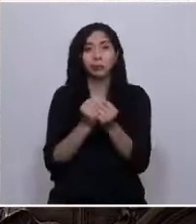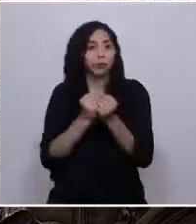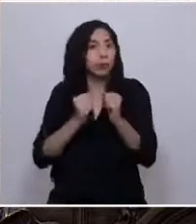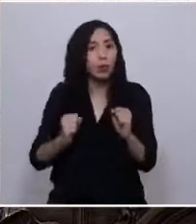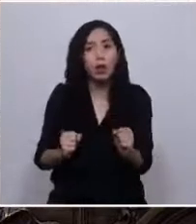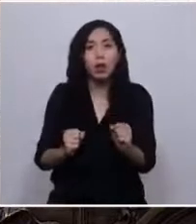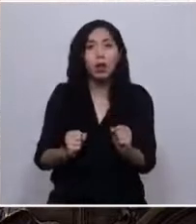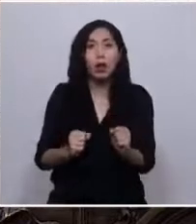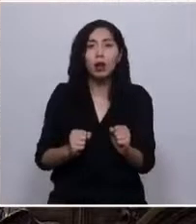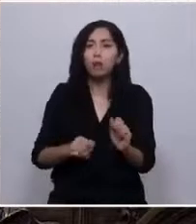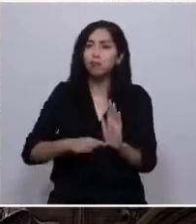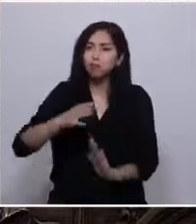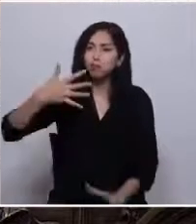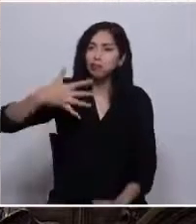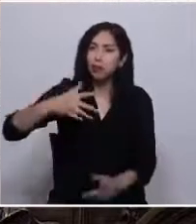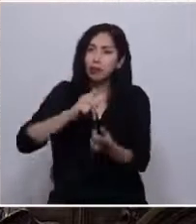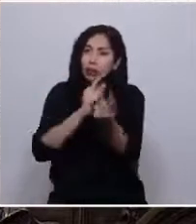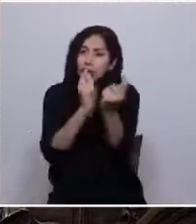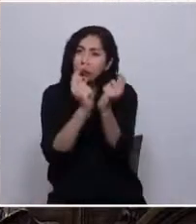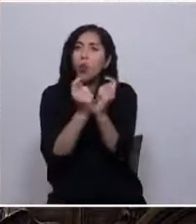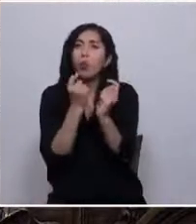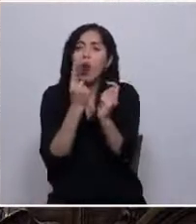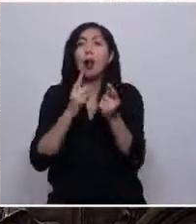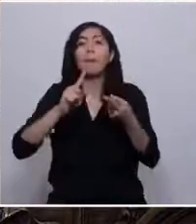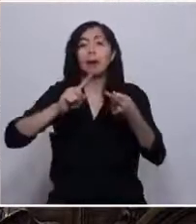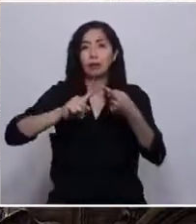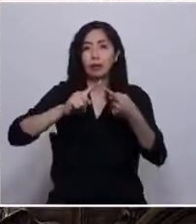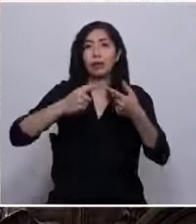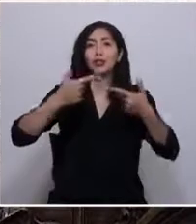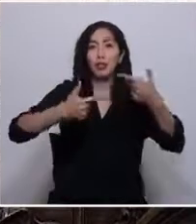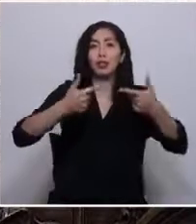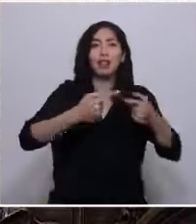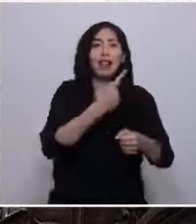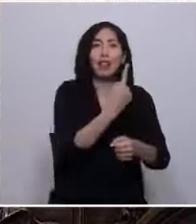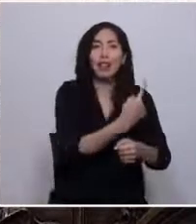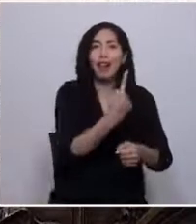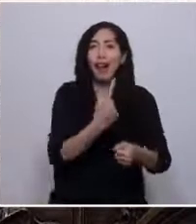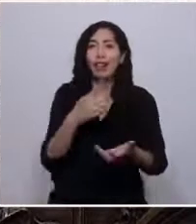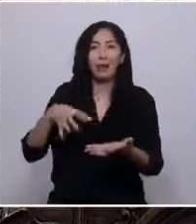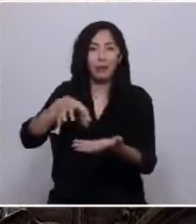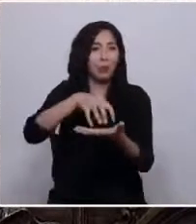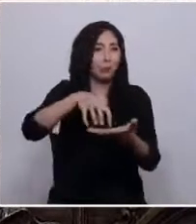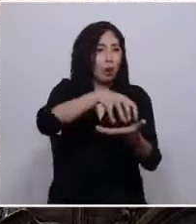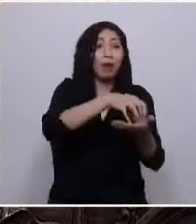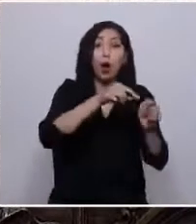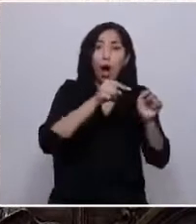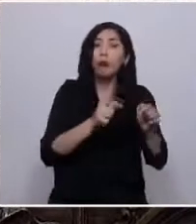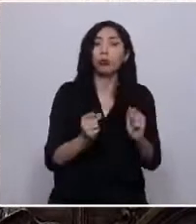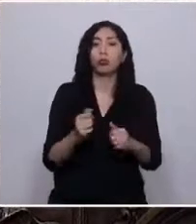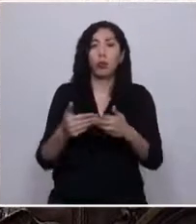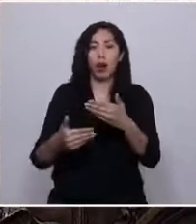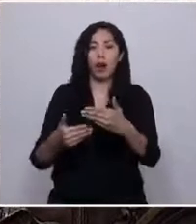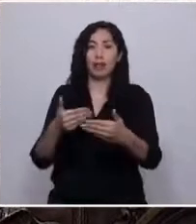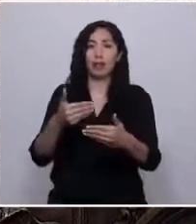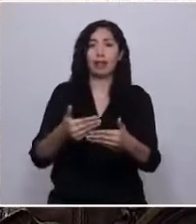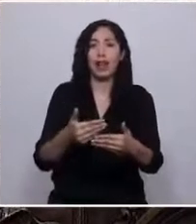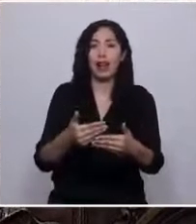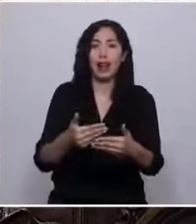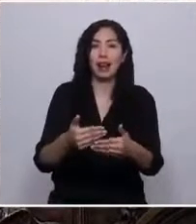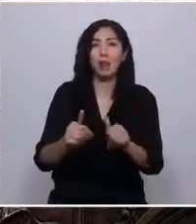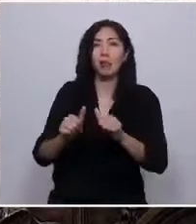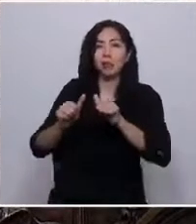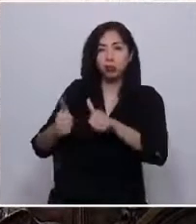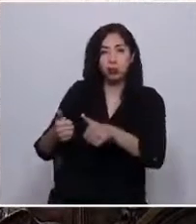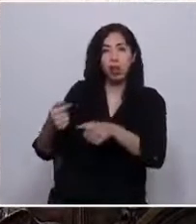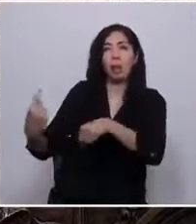clave de la transformación reside en la participación política de los pueblos. Solo así podremos avanzar en la superación del orden injusto que nos rige,